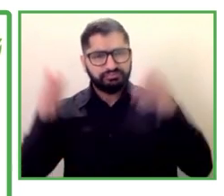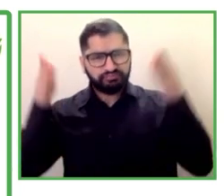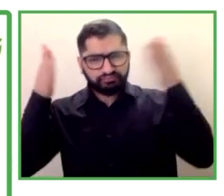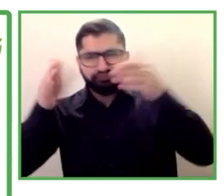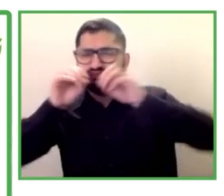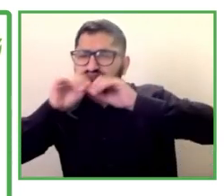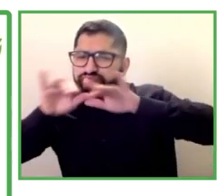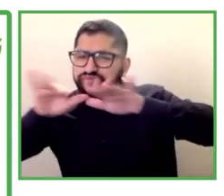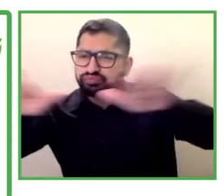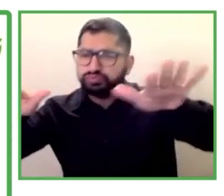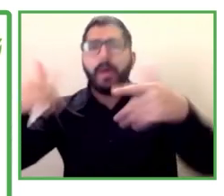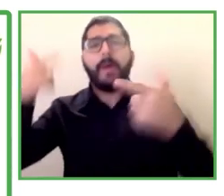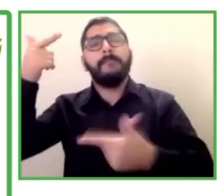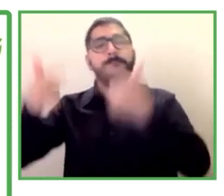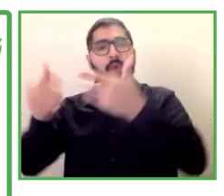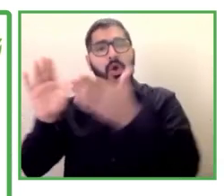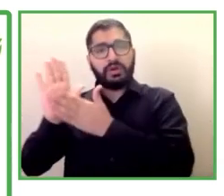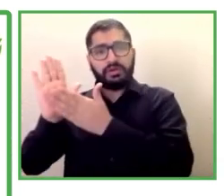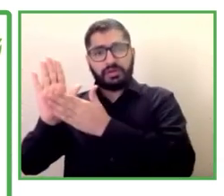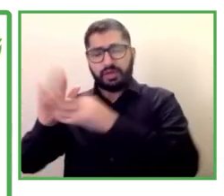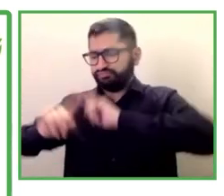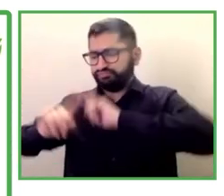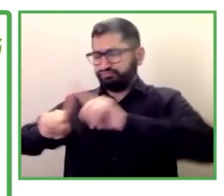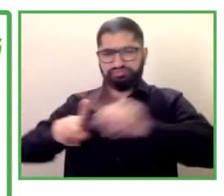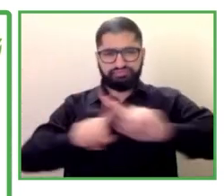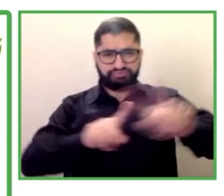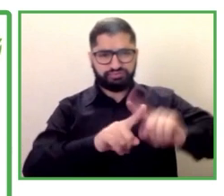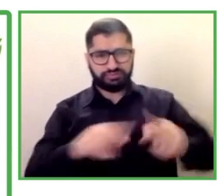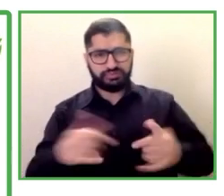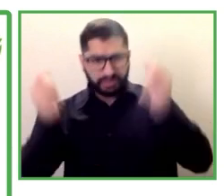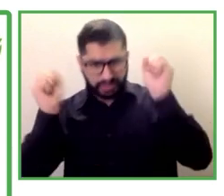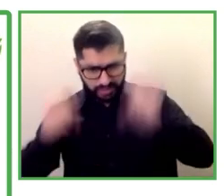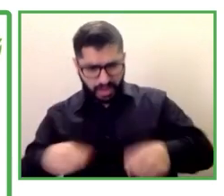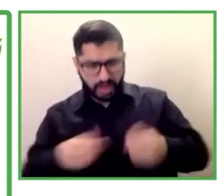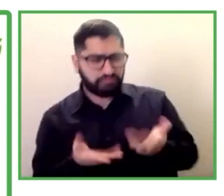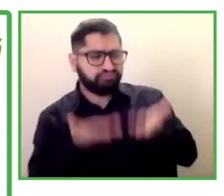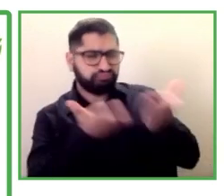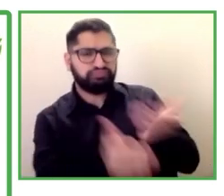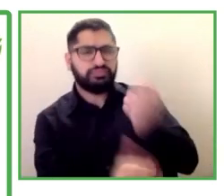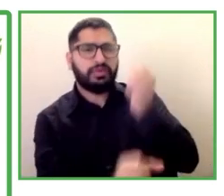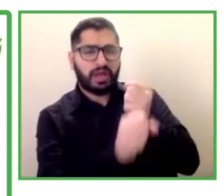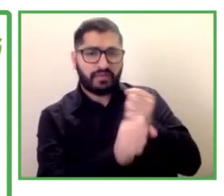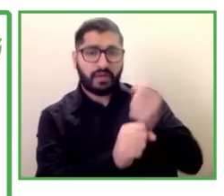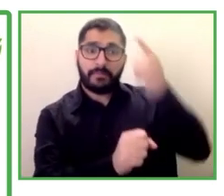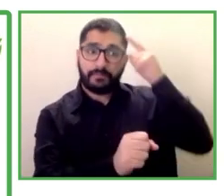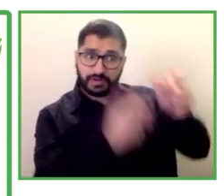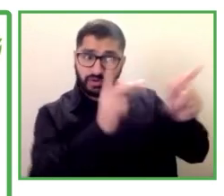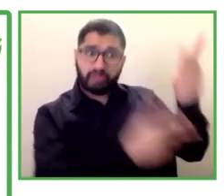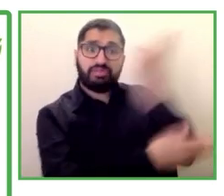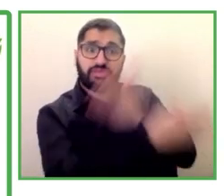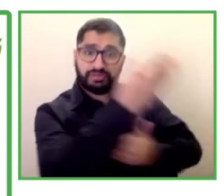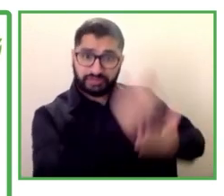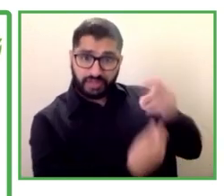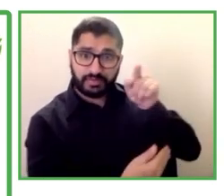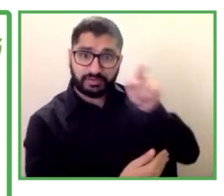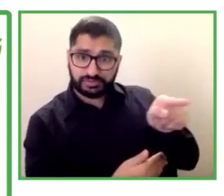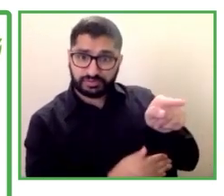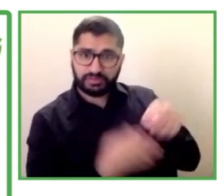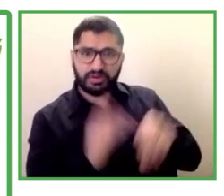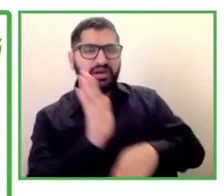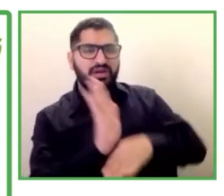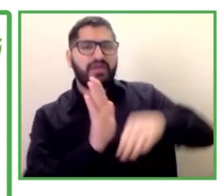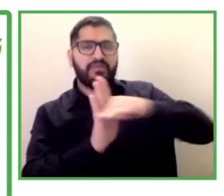del empleo para personas con discapacidad a nivel estatal y local y promover las mejores prácticas